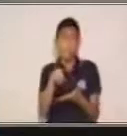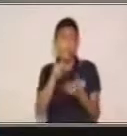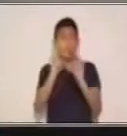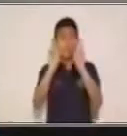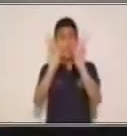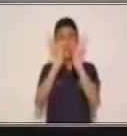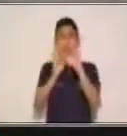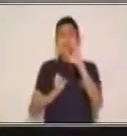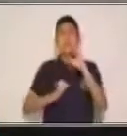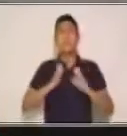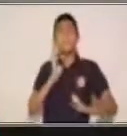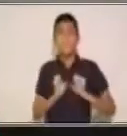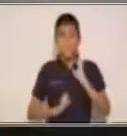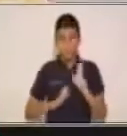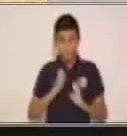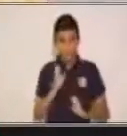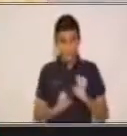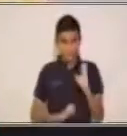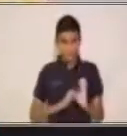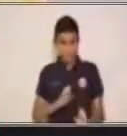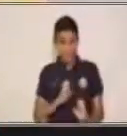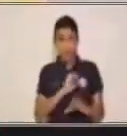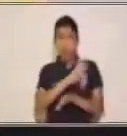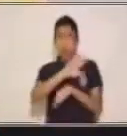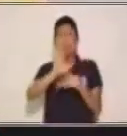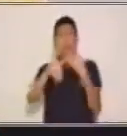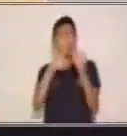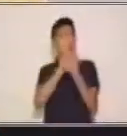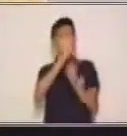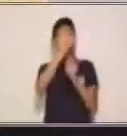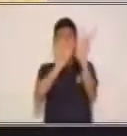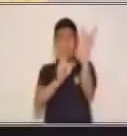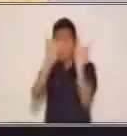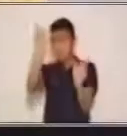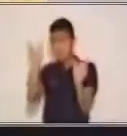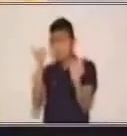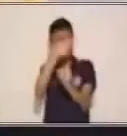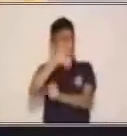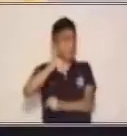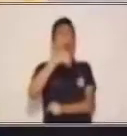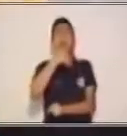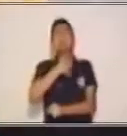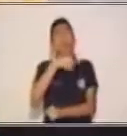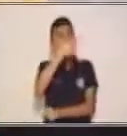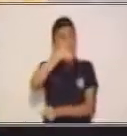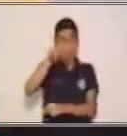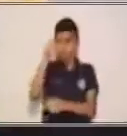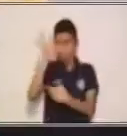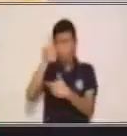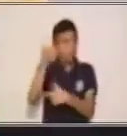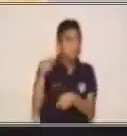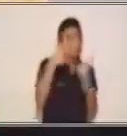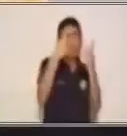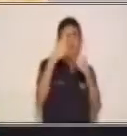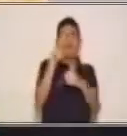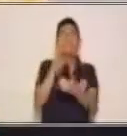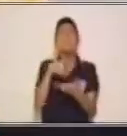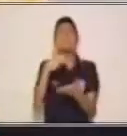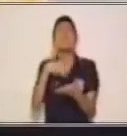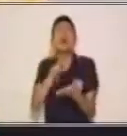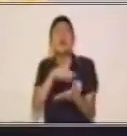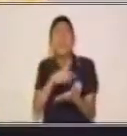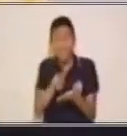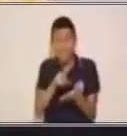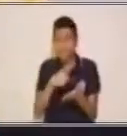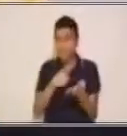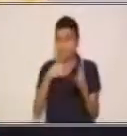emociones, donde todo el mundo tiene que bailar. Vamos muy